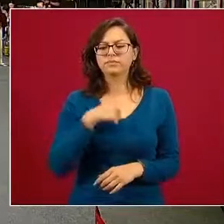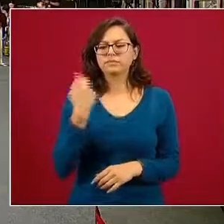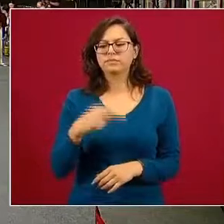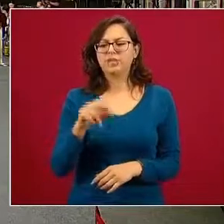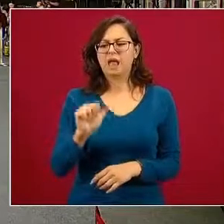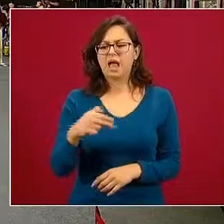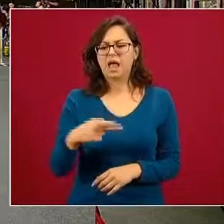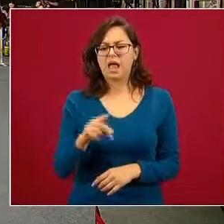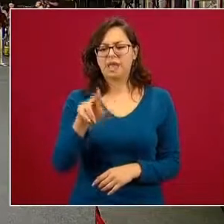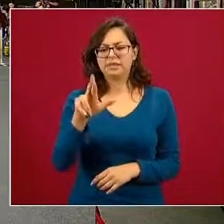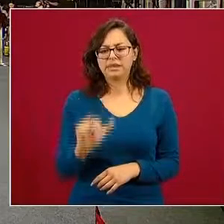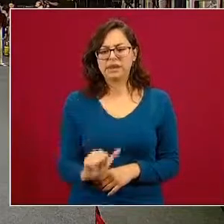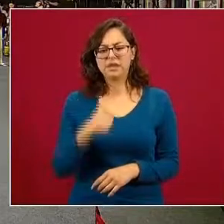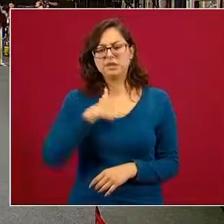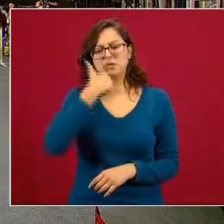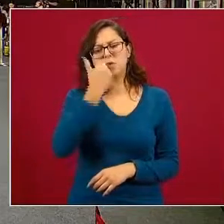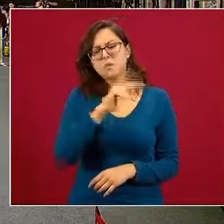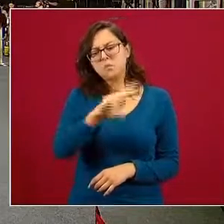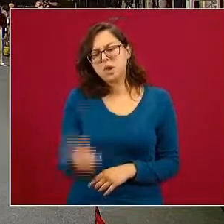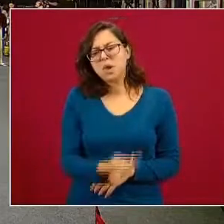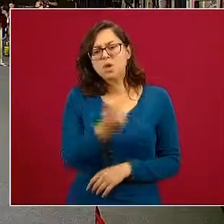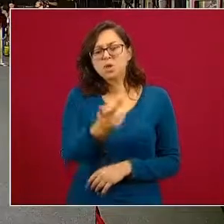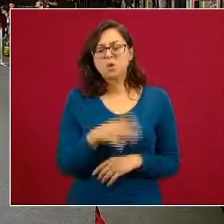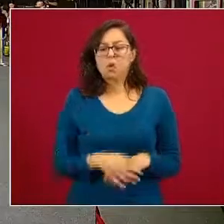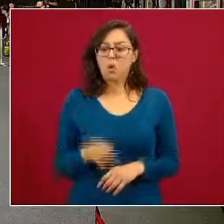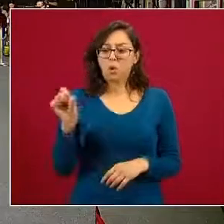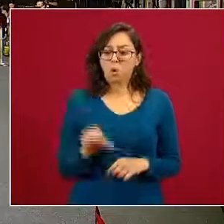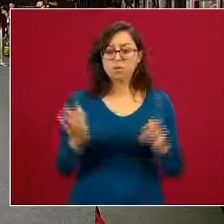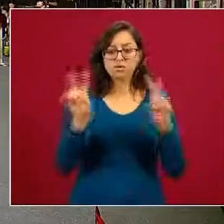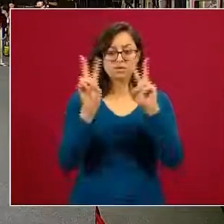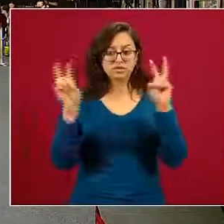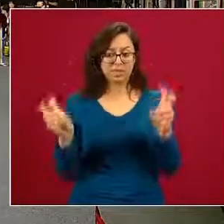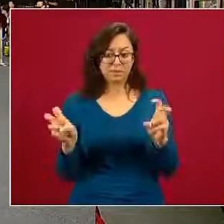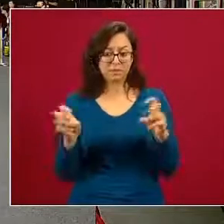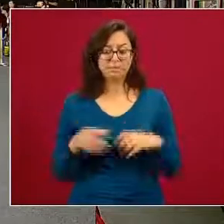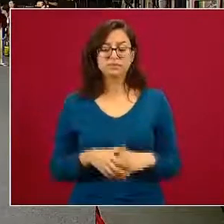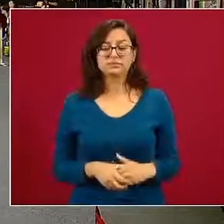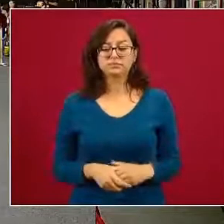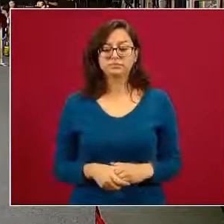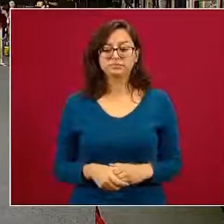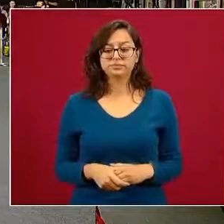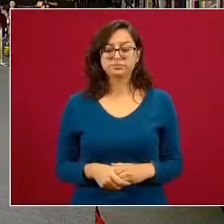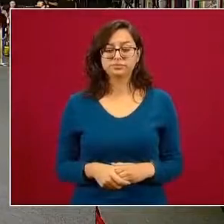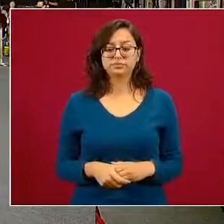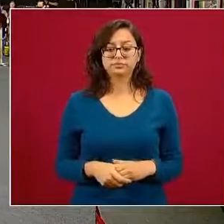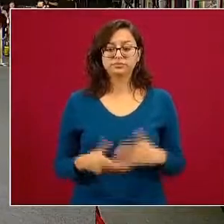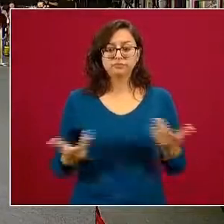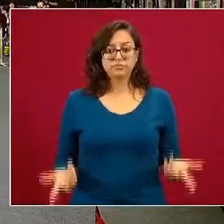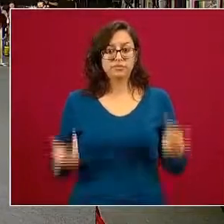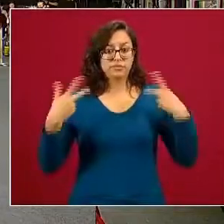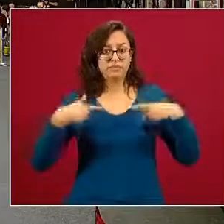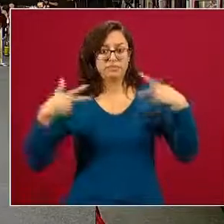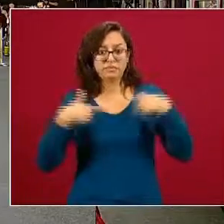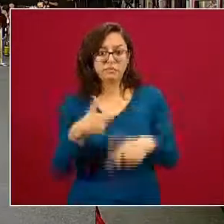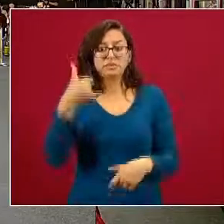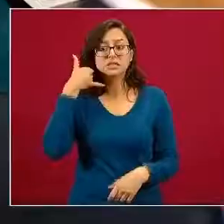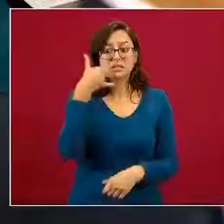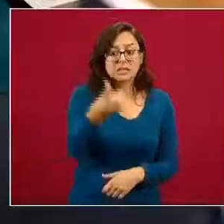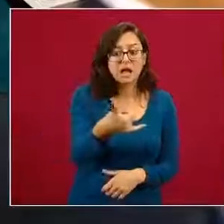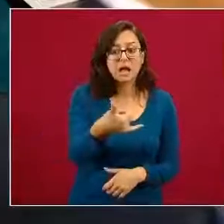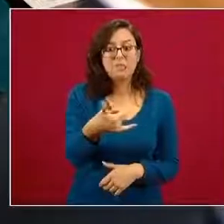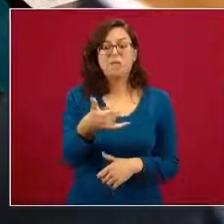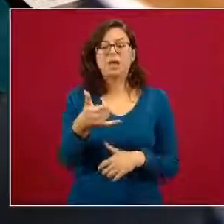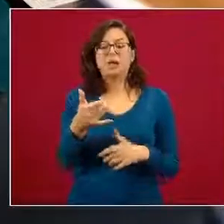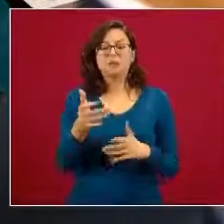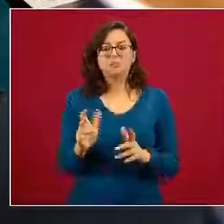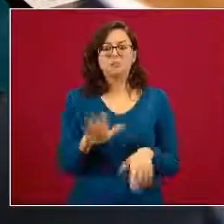quisiera preguntarle respecto al tema de hoy si estas llamadas de auxilio o casos